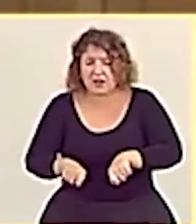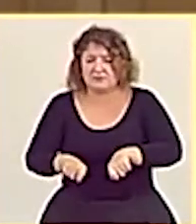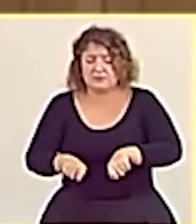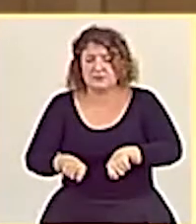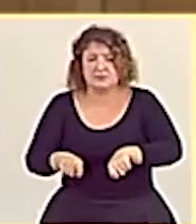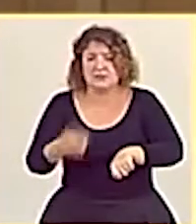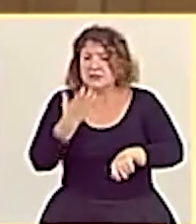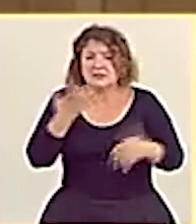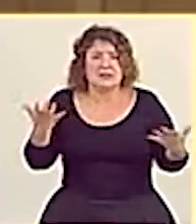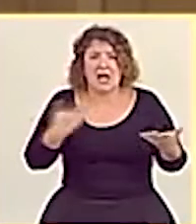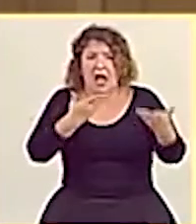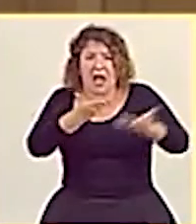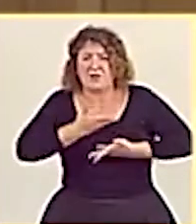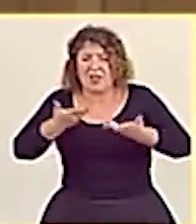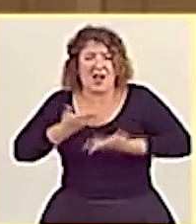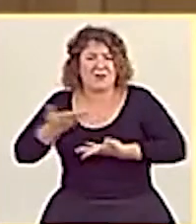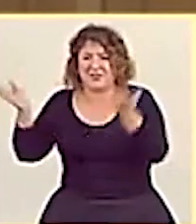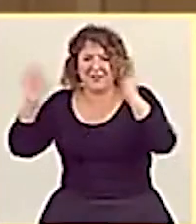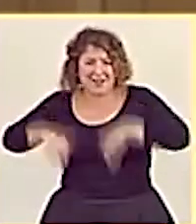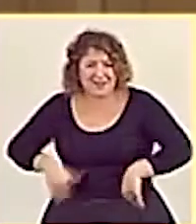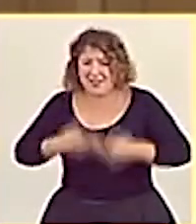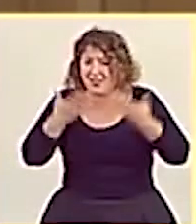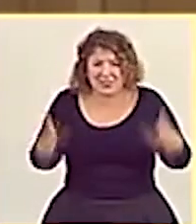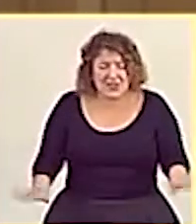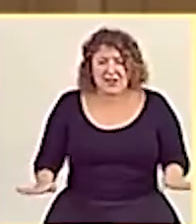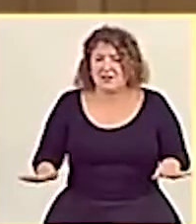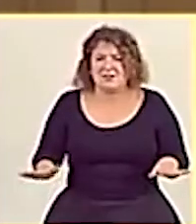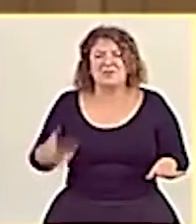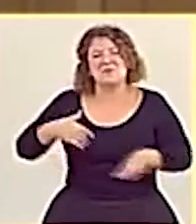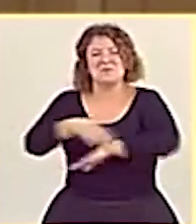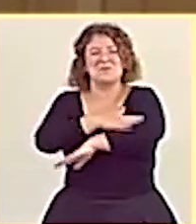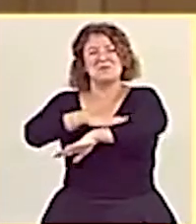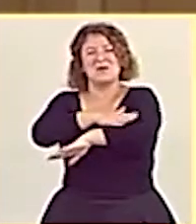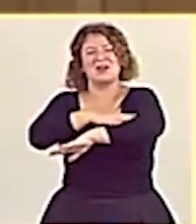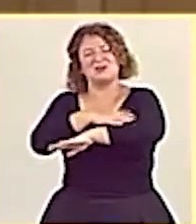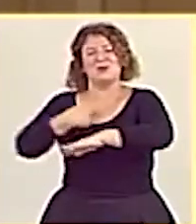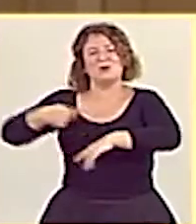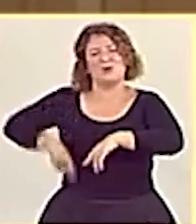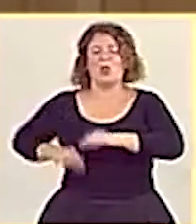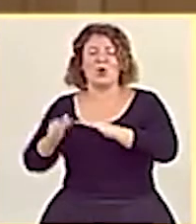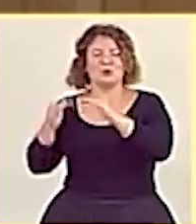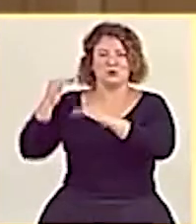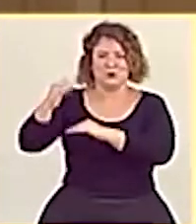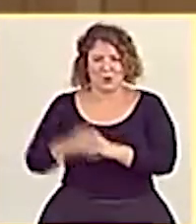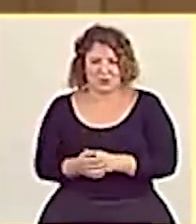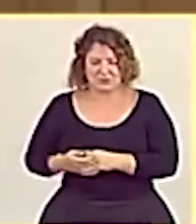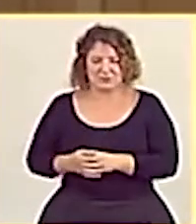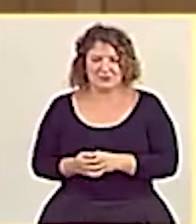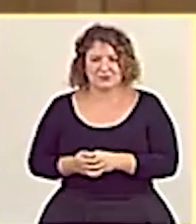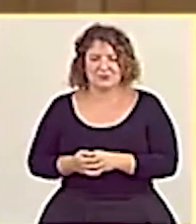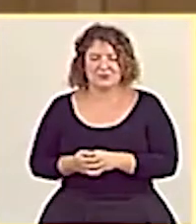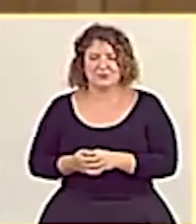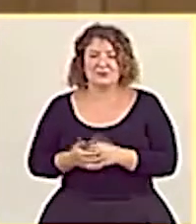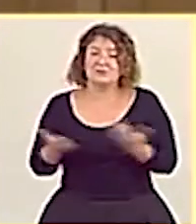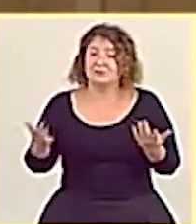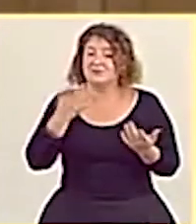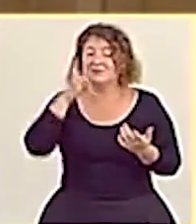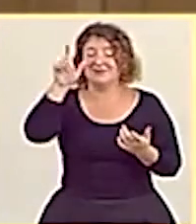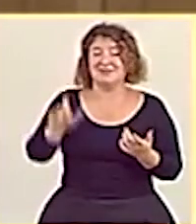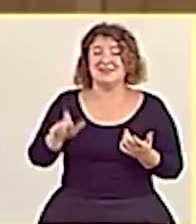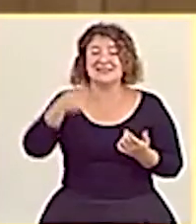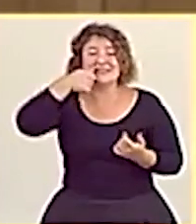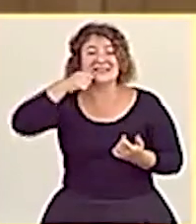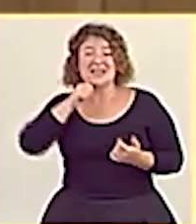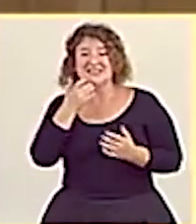para ellos no hay ninguna ayuda, los ministros se han subido el sueldo en plena crisis. Y si hablamos ya del señor Sánchez, pues resulta que es la